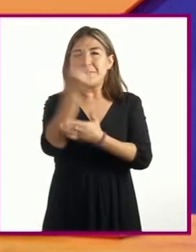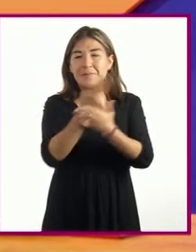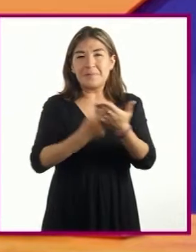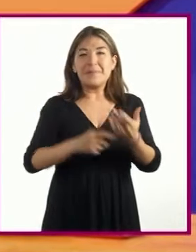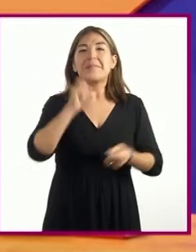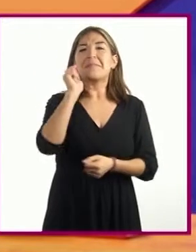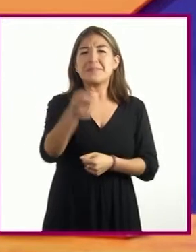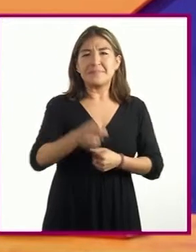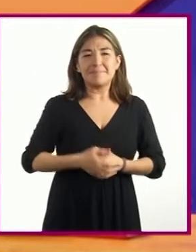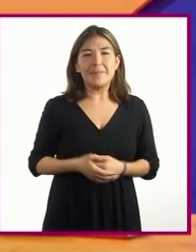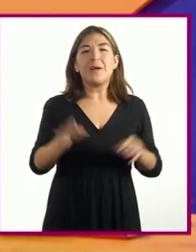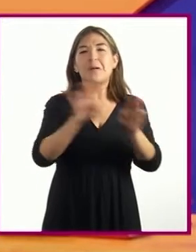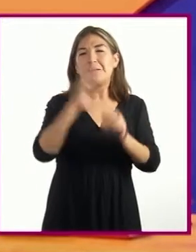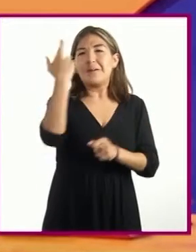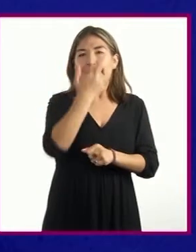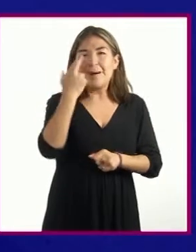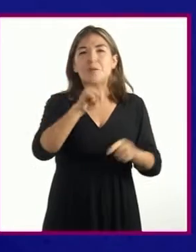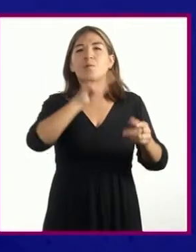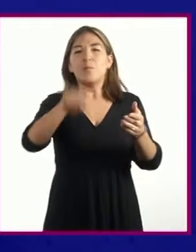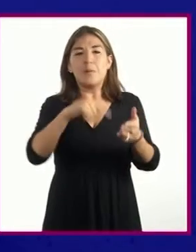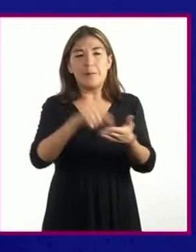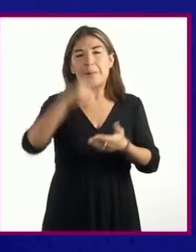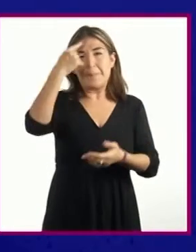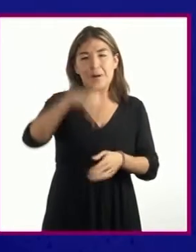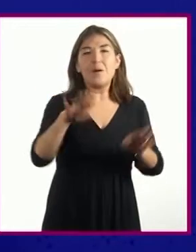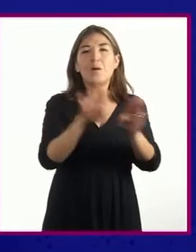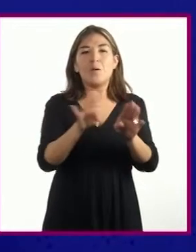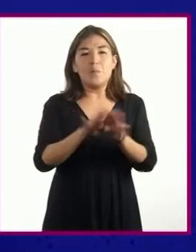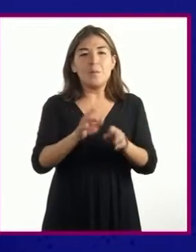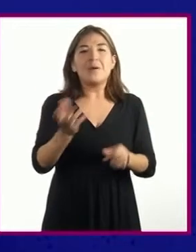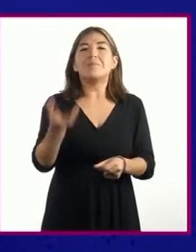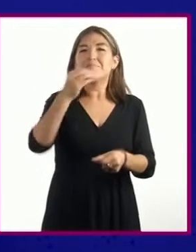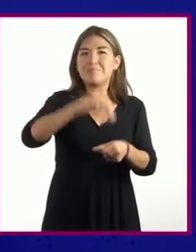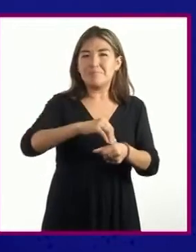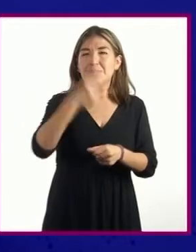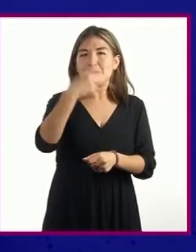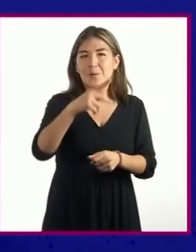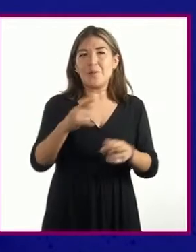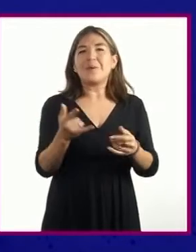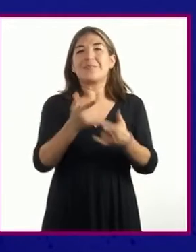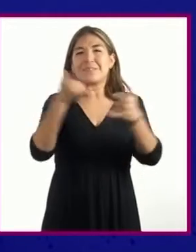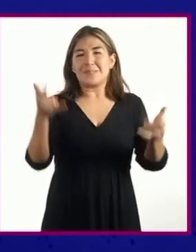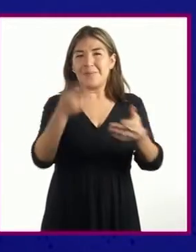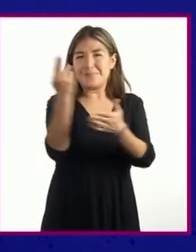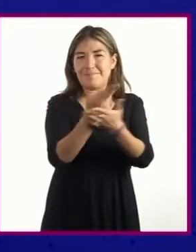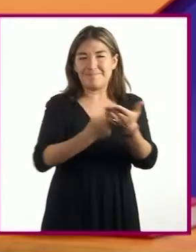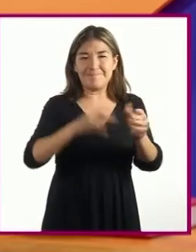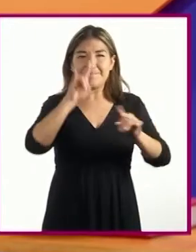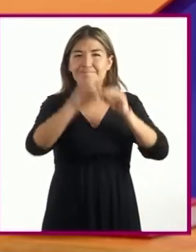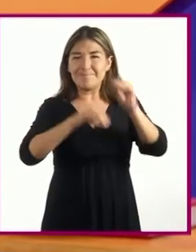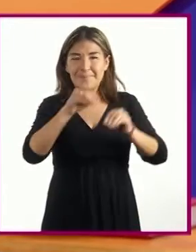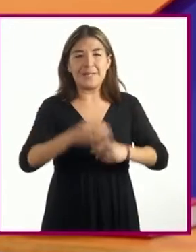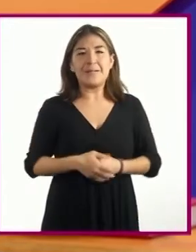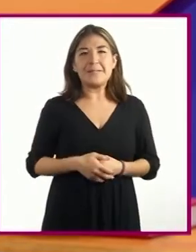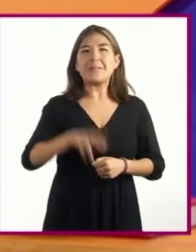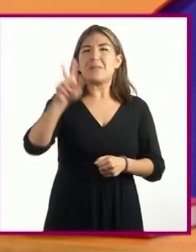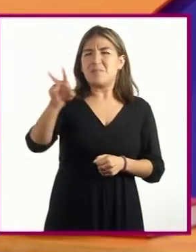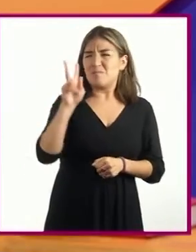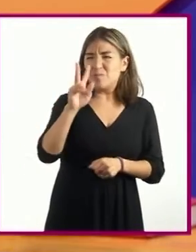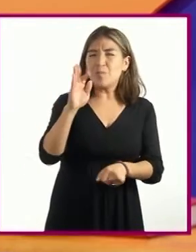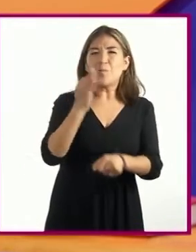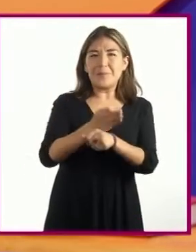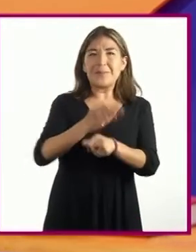nos referimos a analizar espacios para evaluar su inclusión en historietas. Eso suena muy interesante,